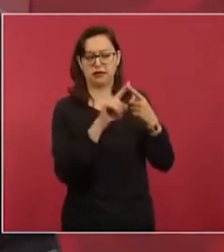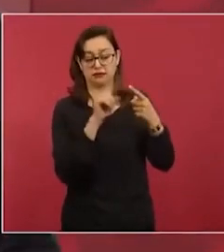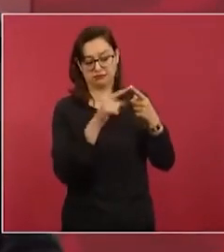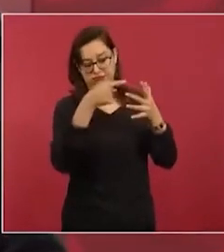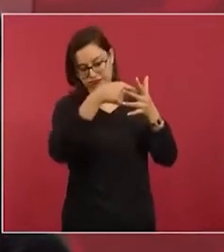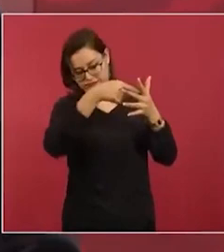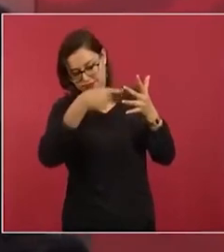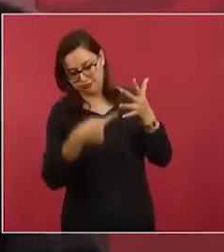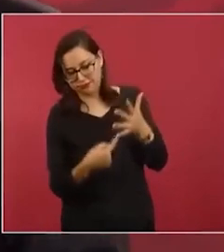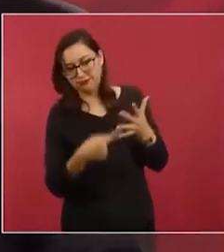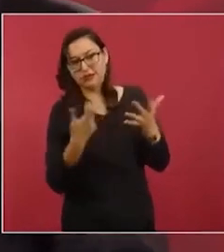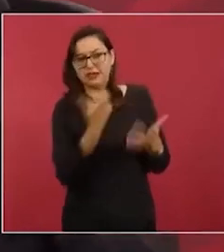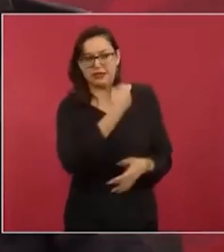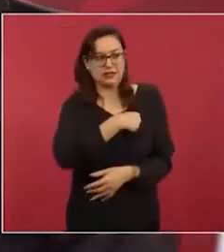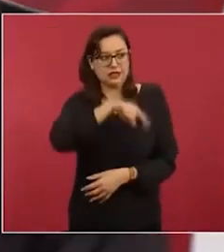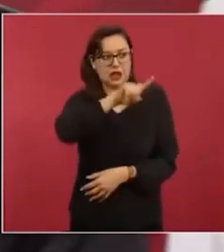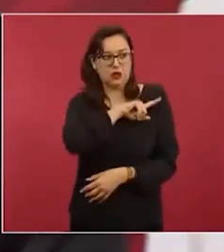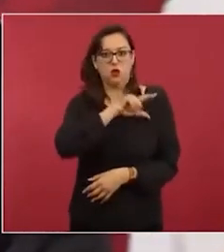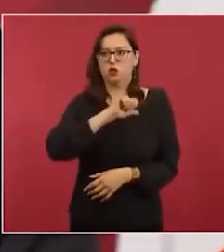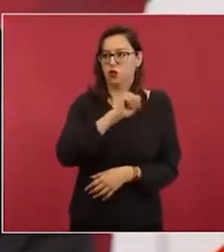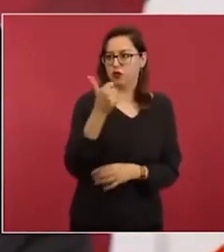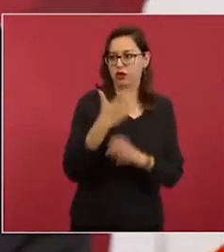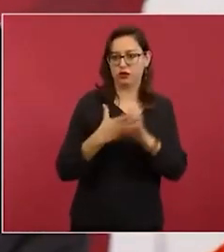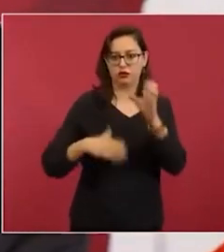y decidir qué nos conviene más.